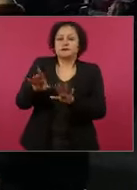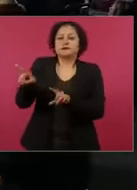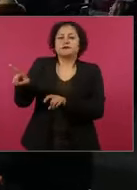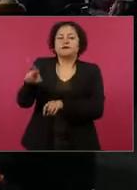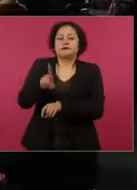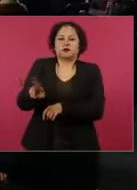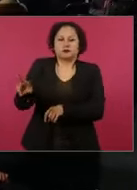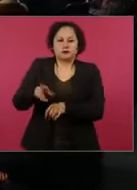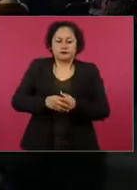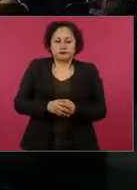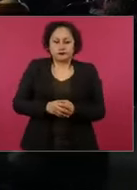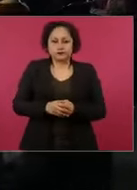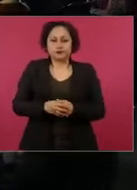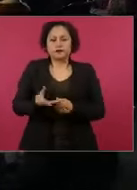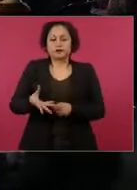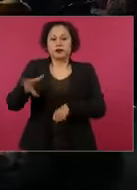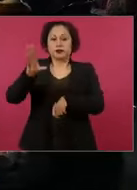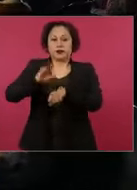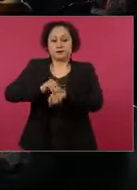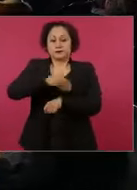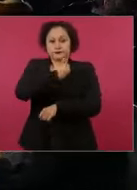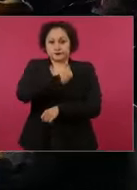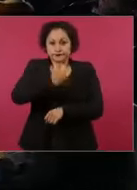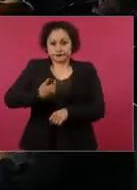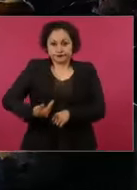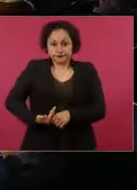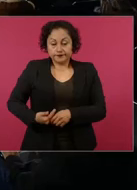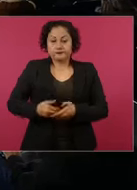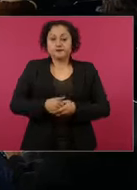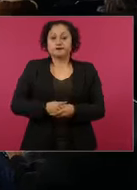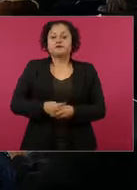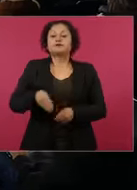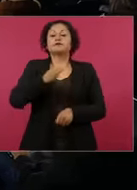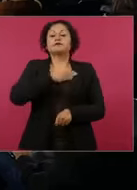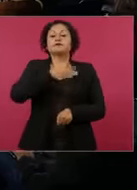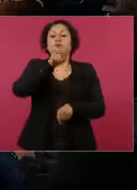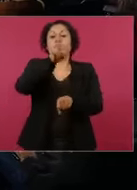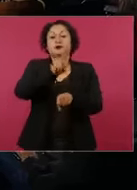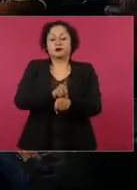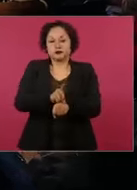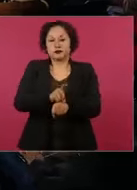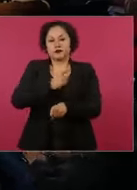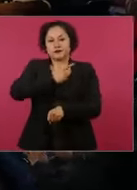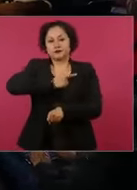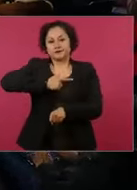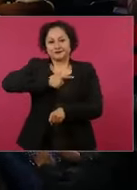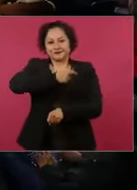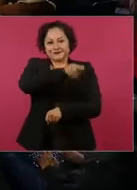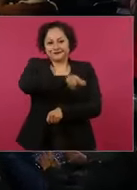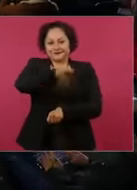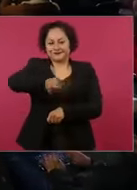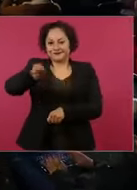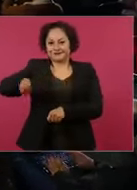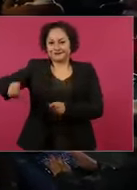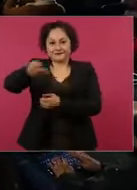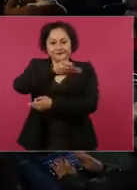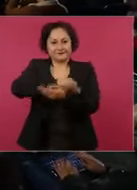Con su permiso, señor presidente. Buenos días, con gusto, los saludo a todos ustedes.